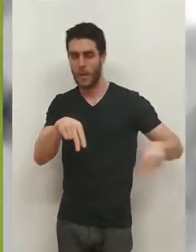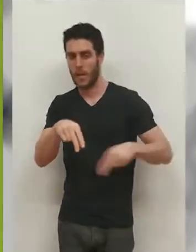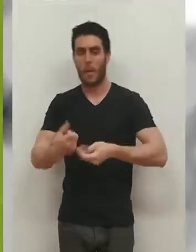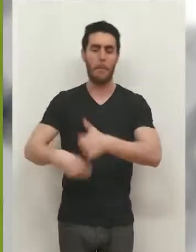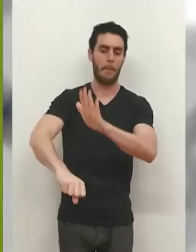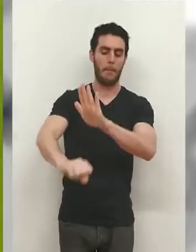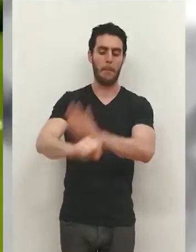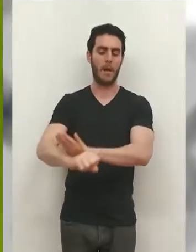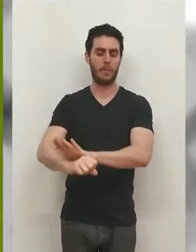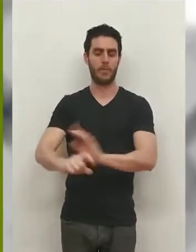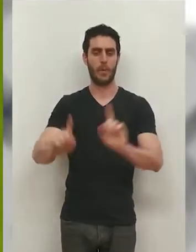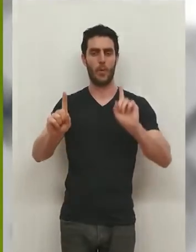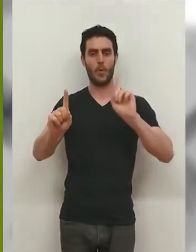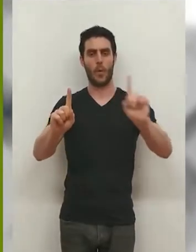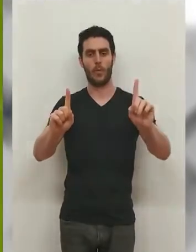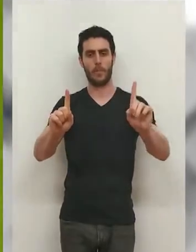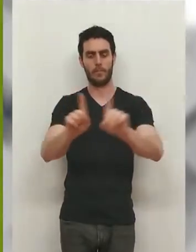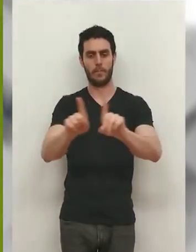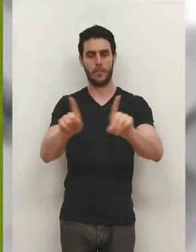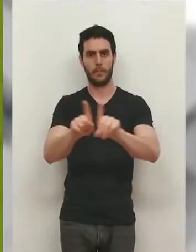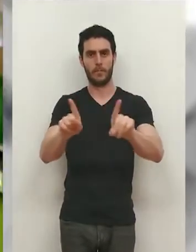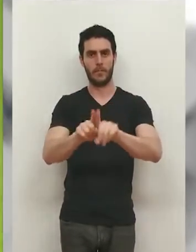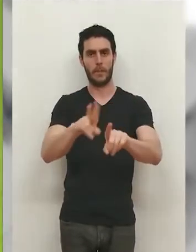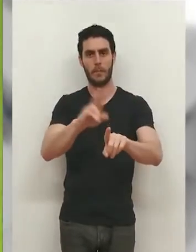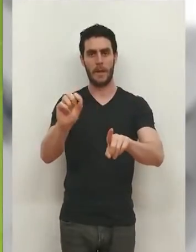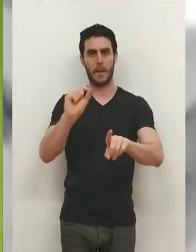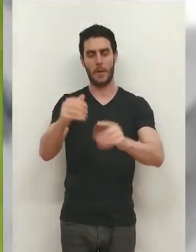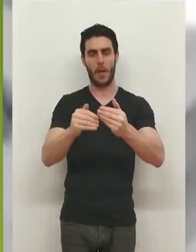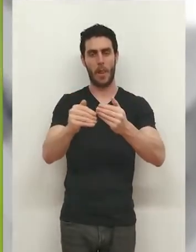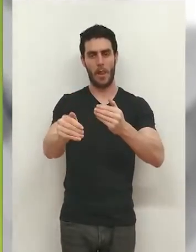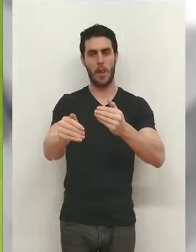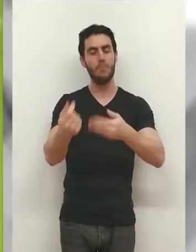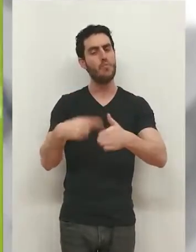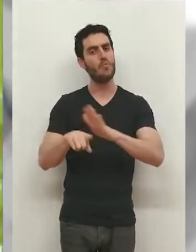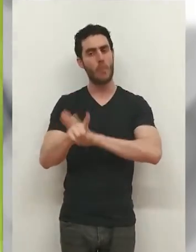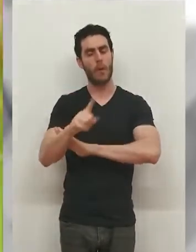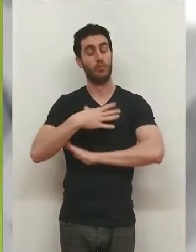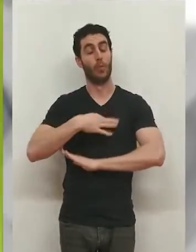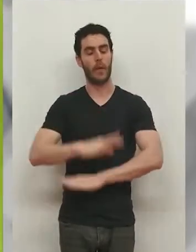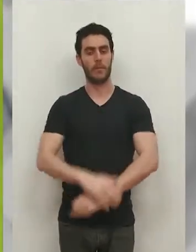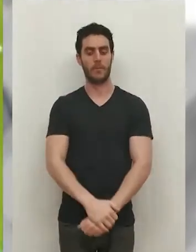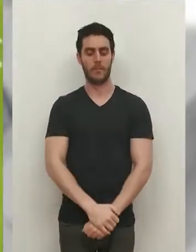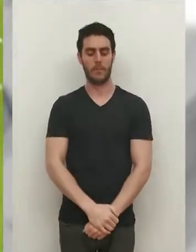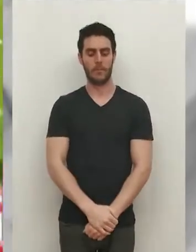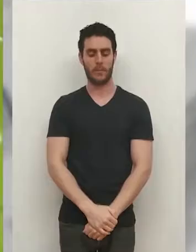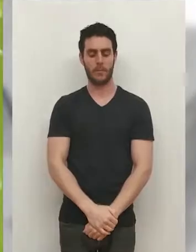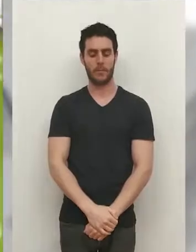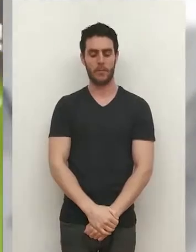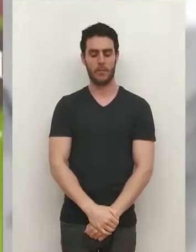centro de Fercanón y poner el empate en el marcador. Con 20 minutos por delante, la remontada parecía posible.